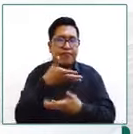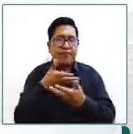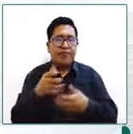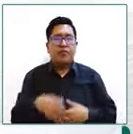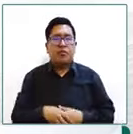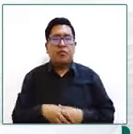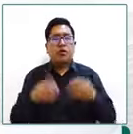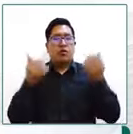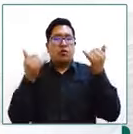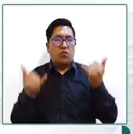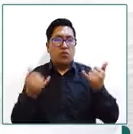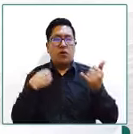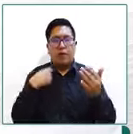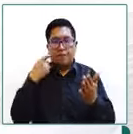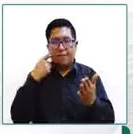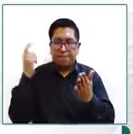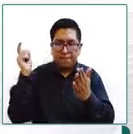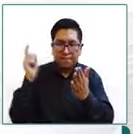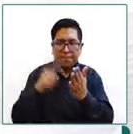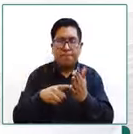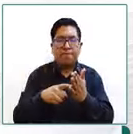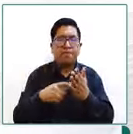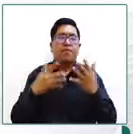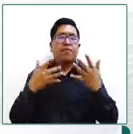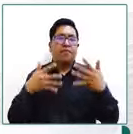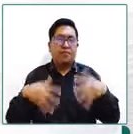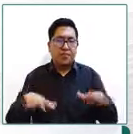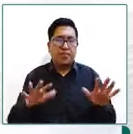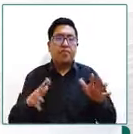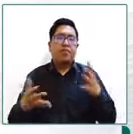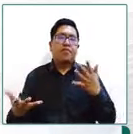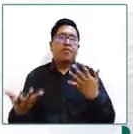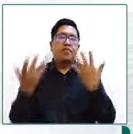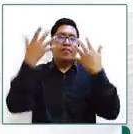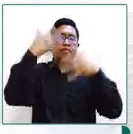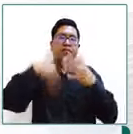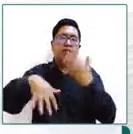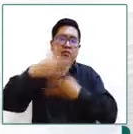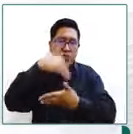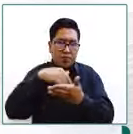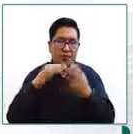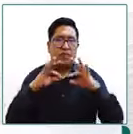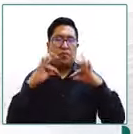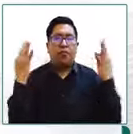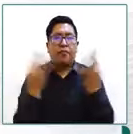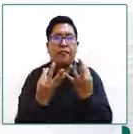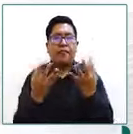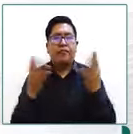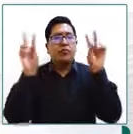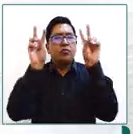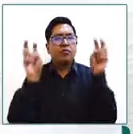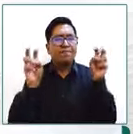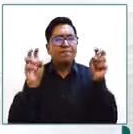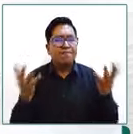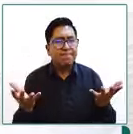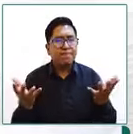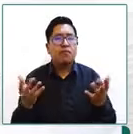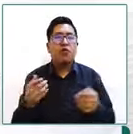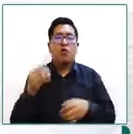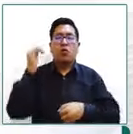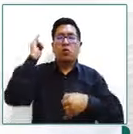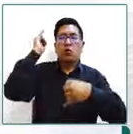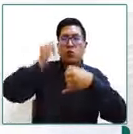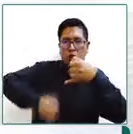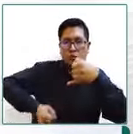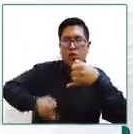Y esto obviamente nos pueda permitir la reintegración familiar como último